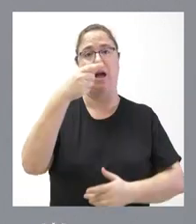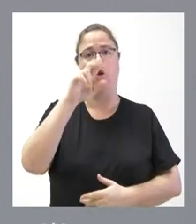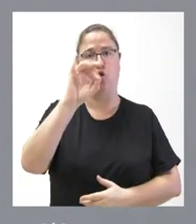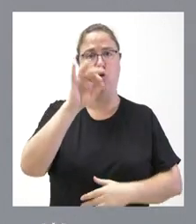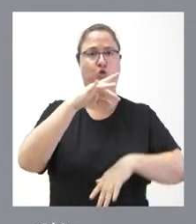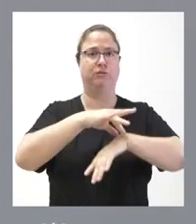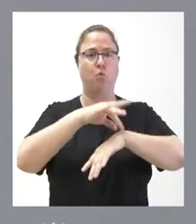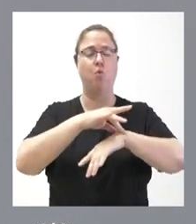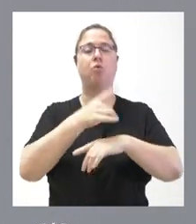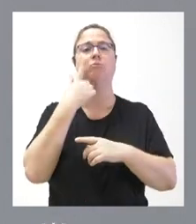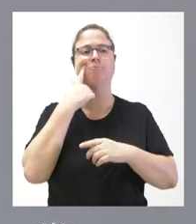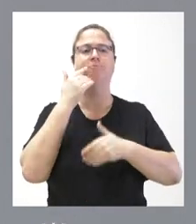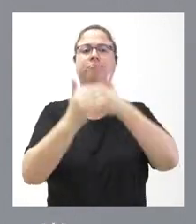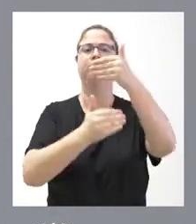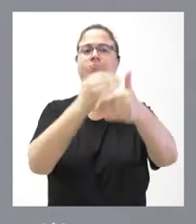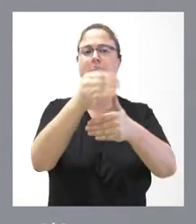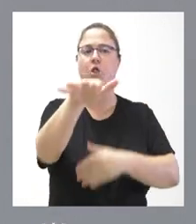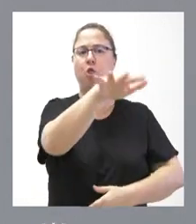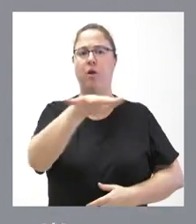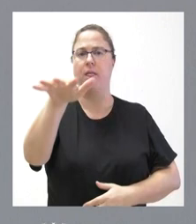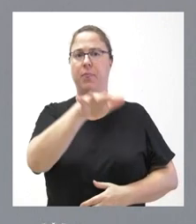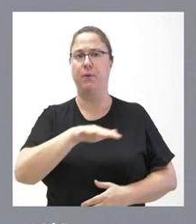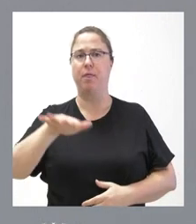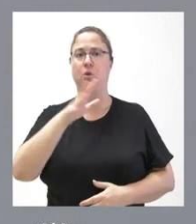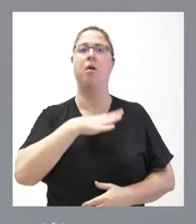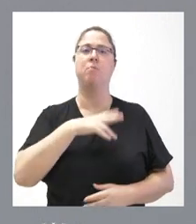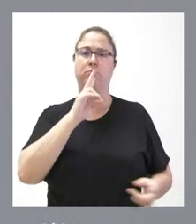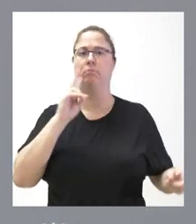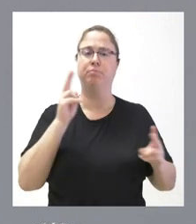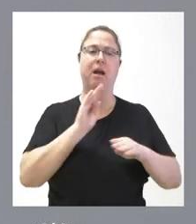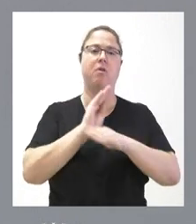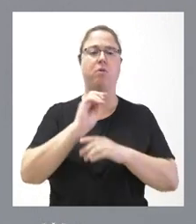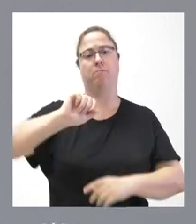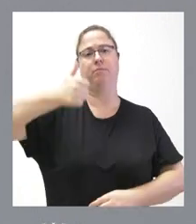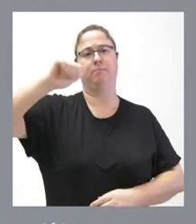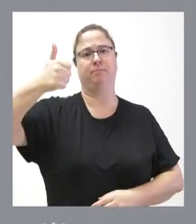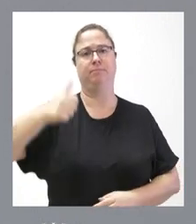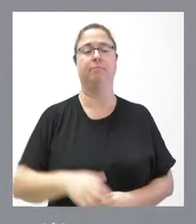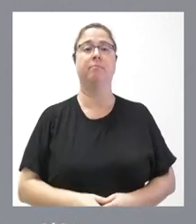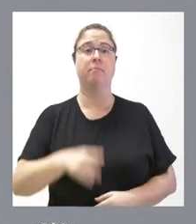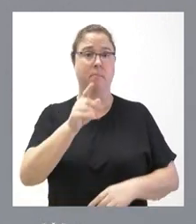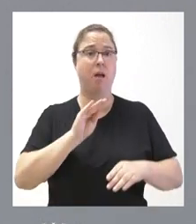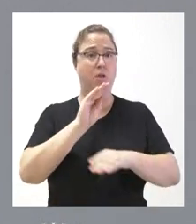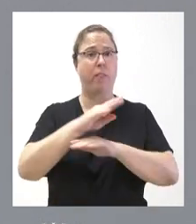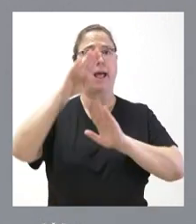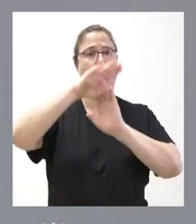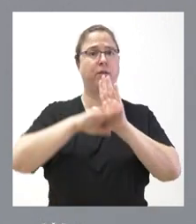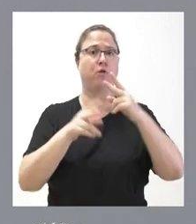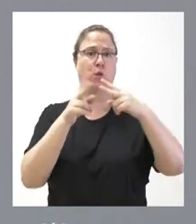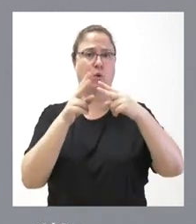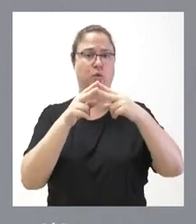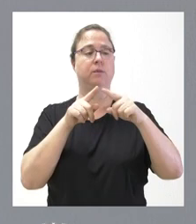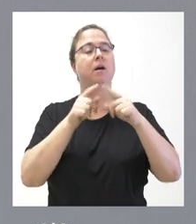diferentes zonas de nuestra comunidad de Autroma, podremos ir resolviendo estas ayudas. Estas ayudas tenían una doble condición para los